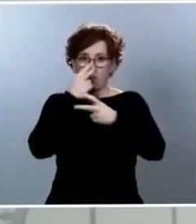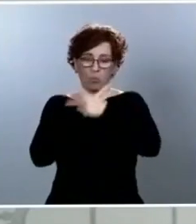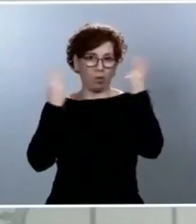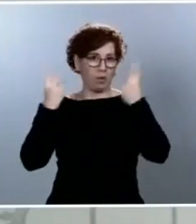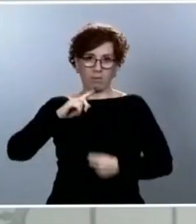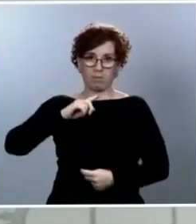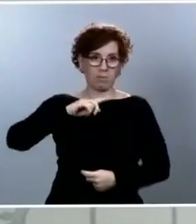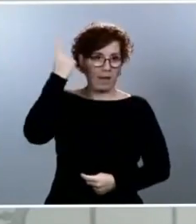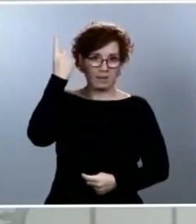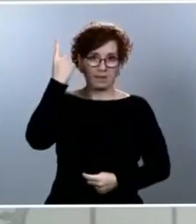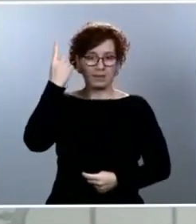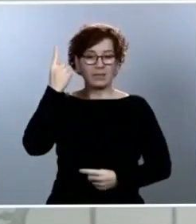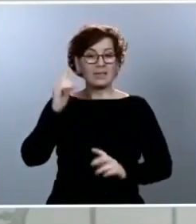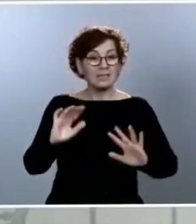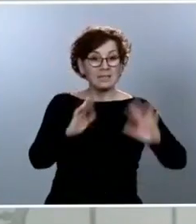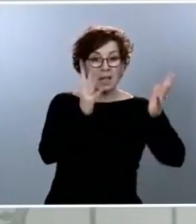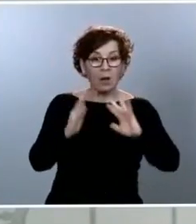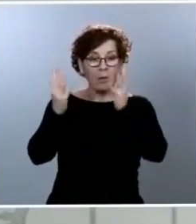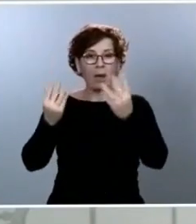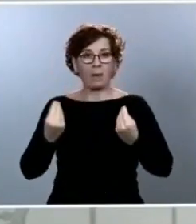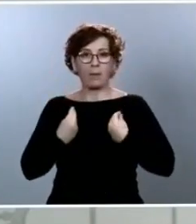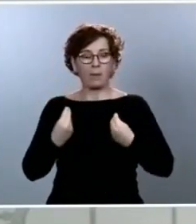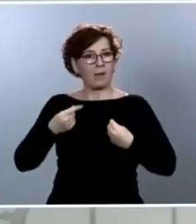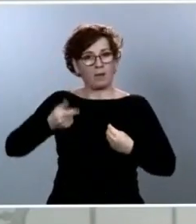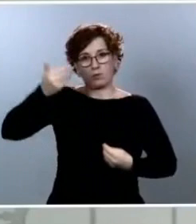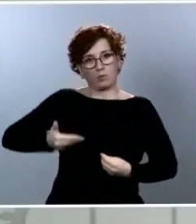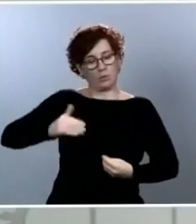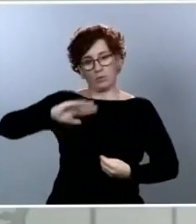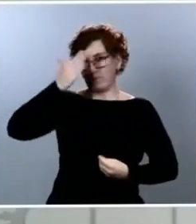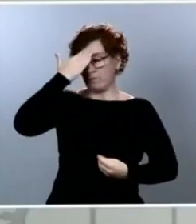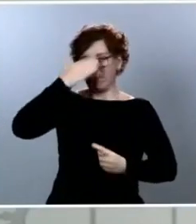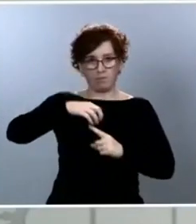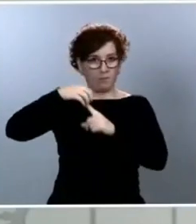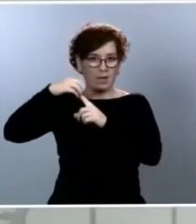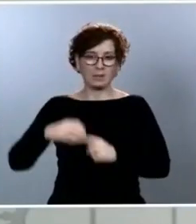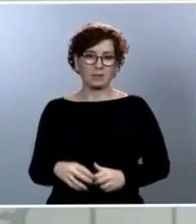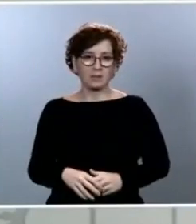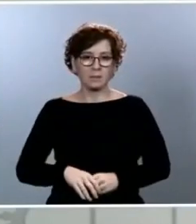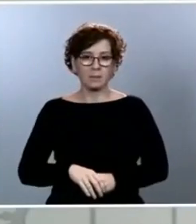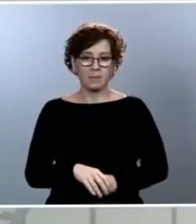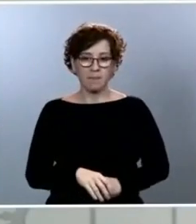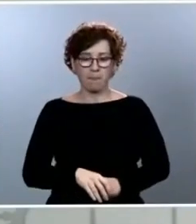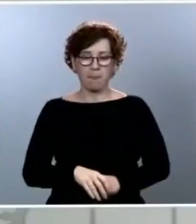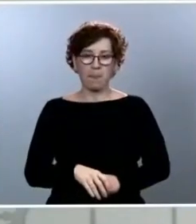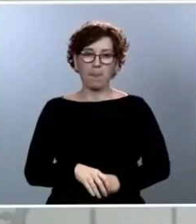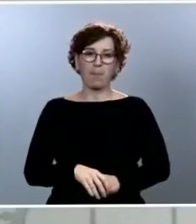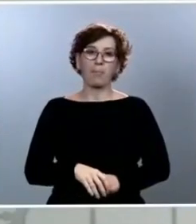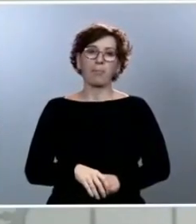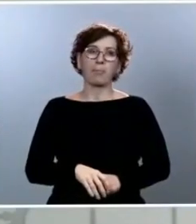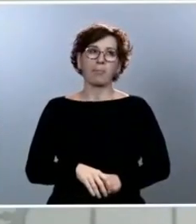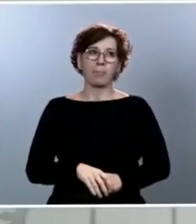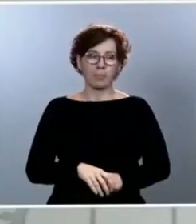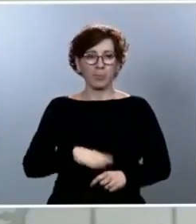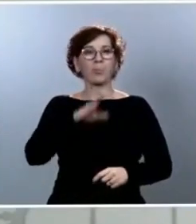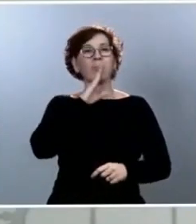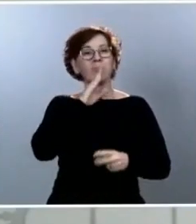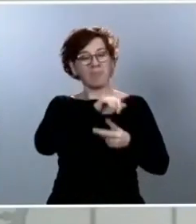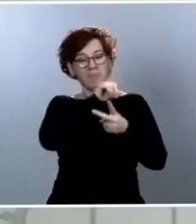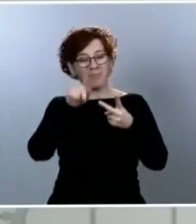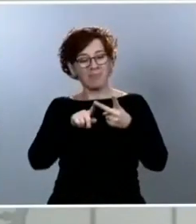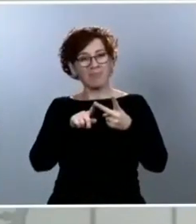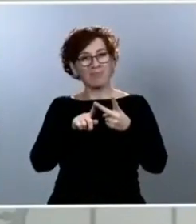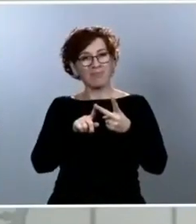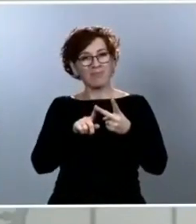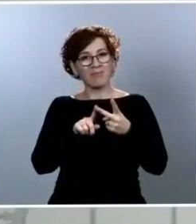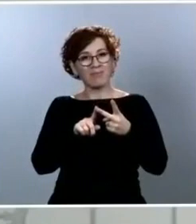salvar vidas ante cualquier otra consideración. En segundo lugar, en relación con lo que ha comentado usted sobre, bueno, algunos